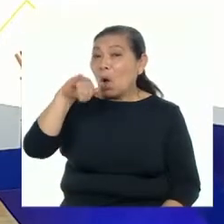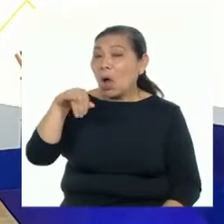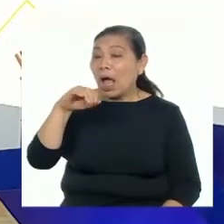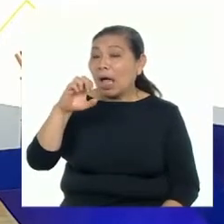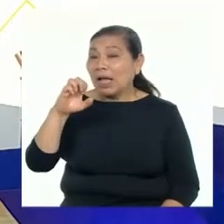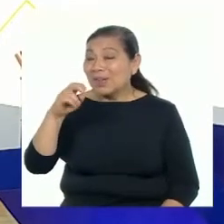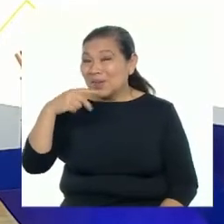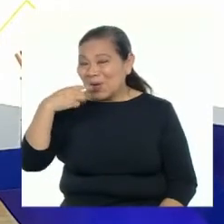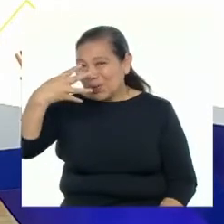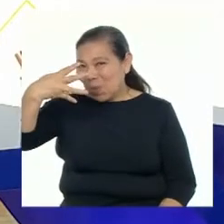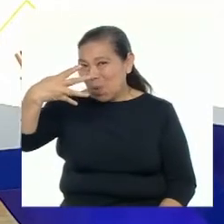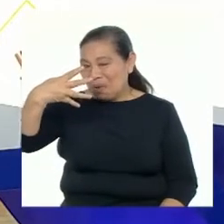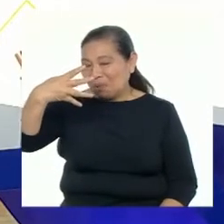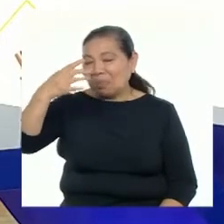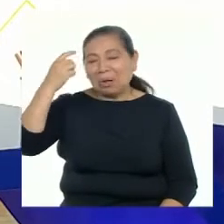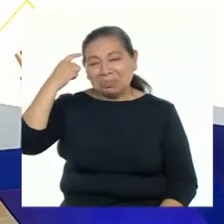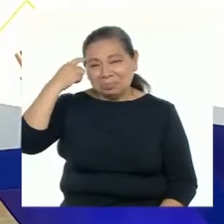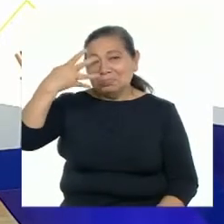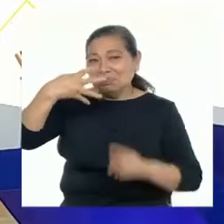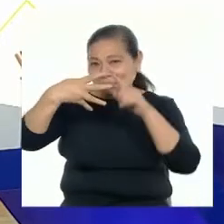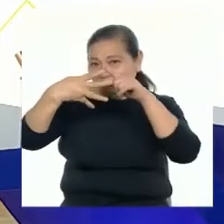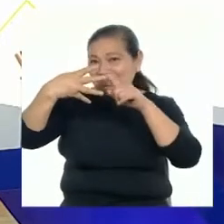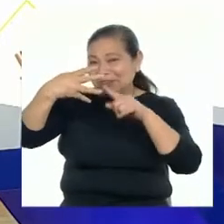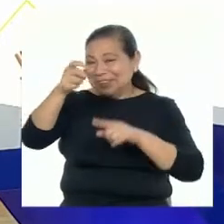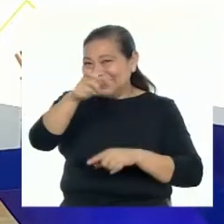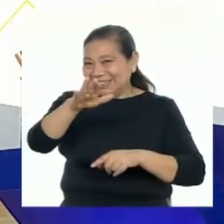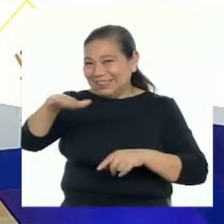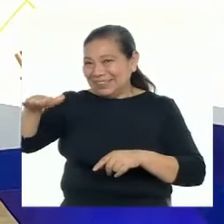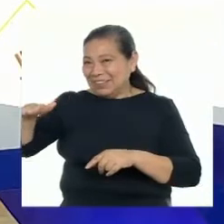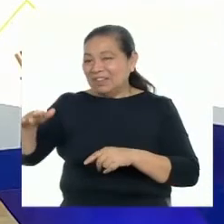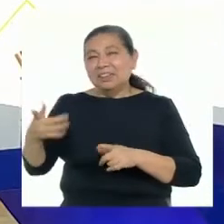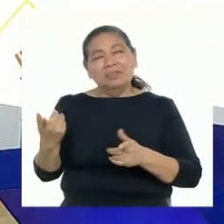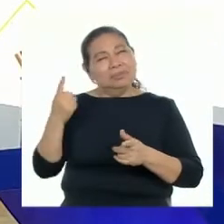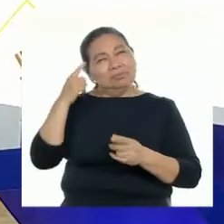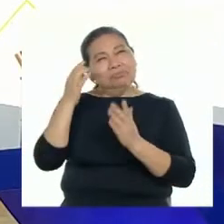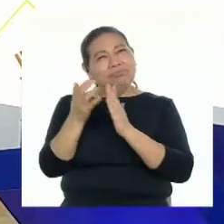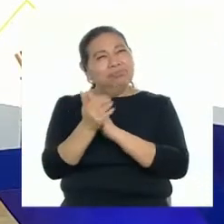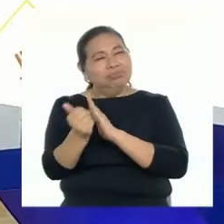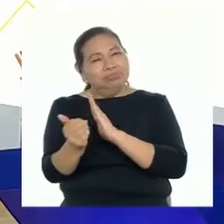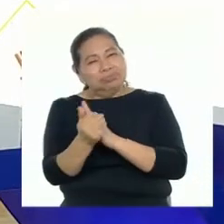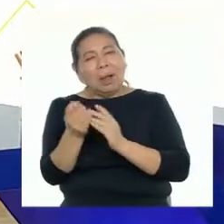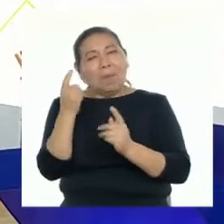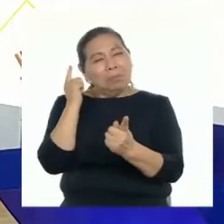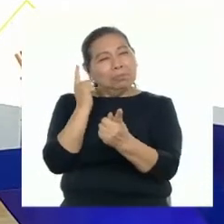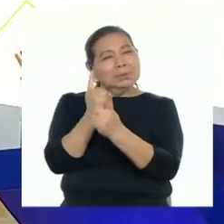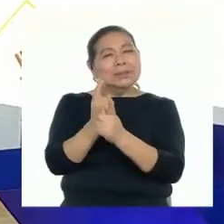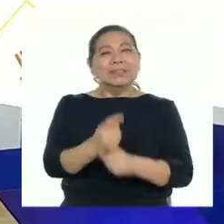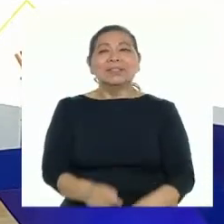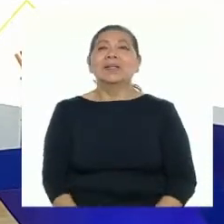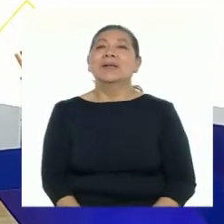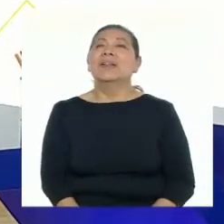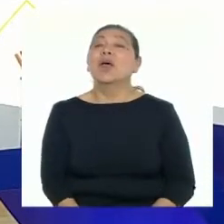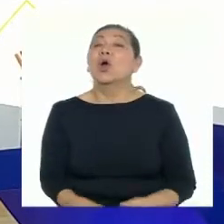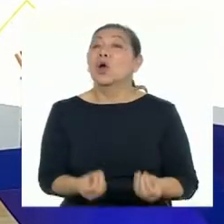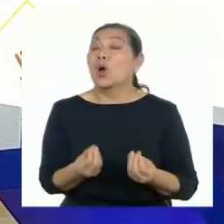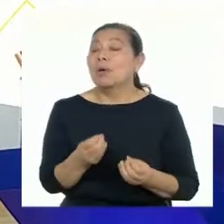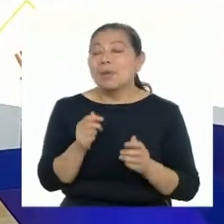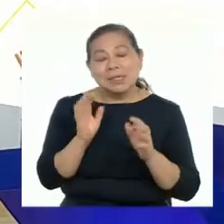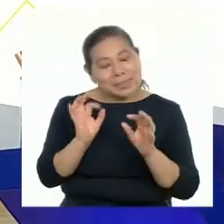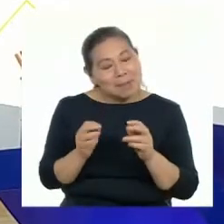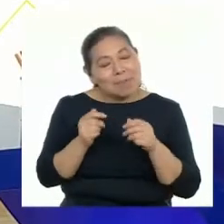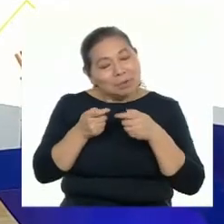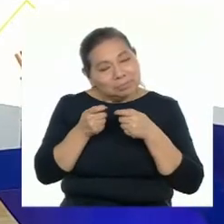Jimena y Joan, no me cabe la duda de que debemos desarrollar una serie de habilidades para poder alcanzar nuestras metas, como son la